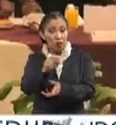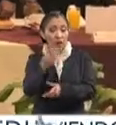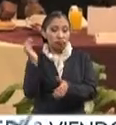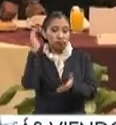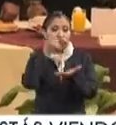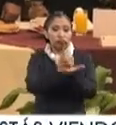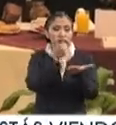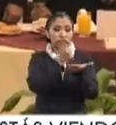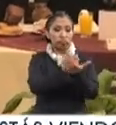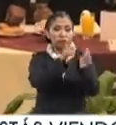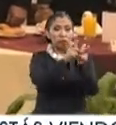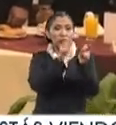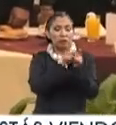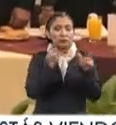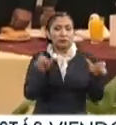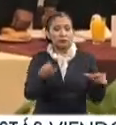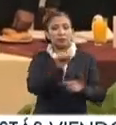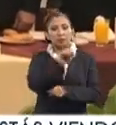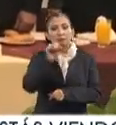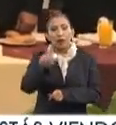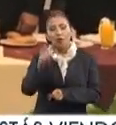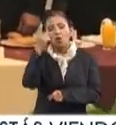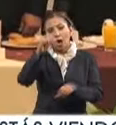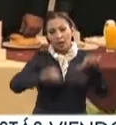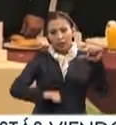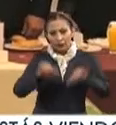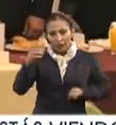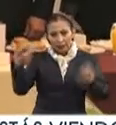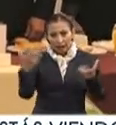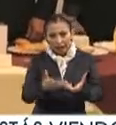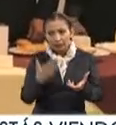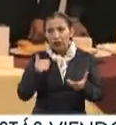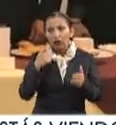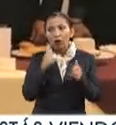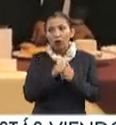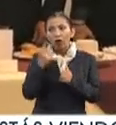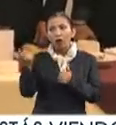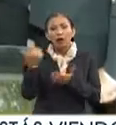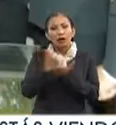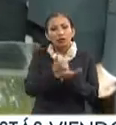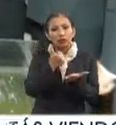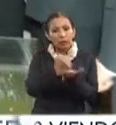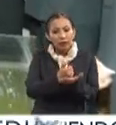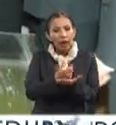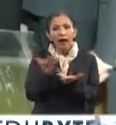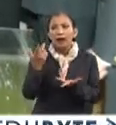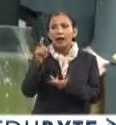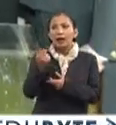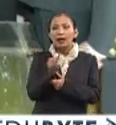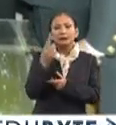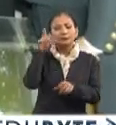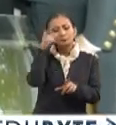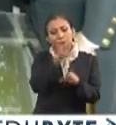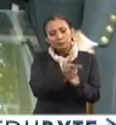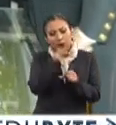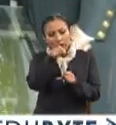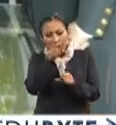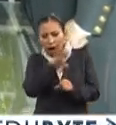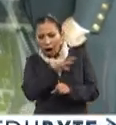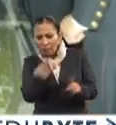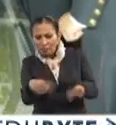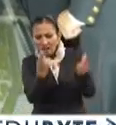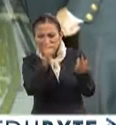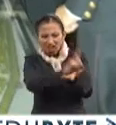asistencia de los cuerpos de seguridad pública. Entre las acciones que se han llevado a cabo a través de esta colaboración destaca la detección de operaciones